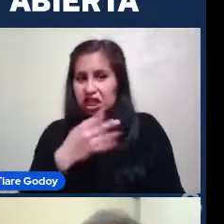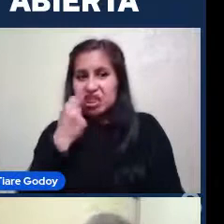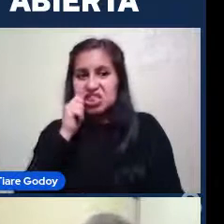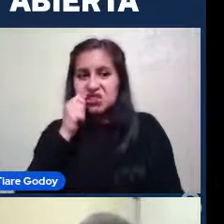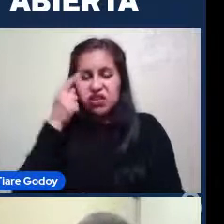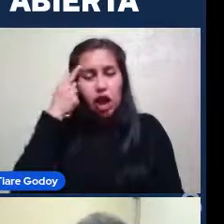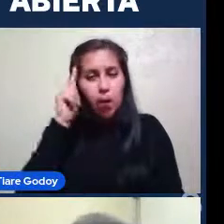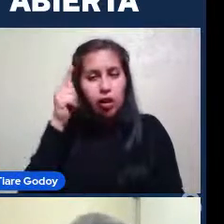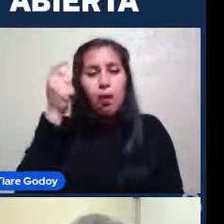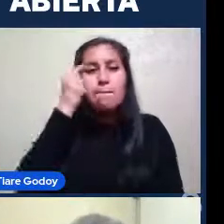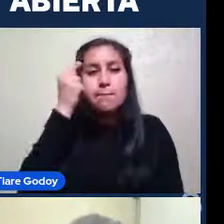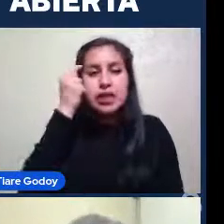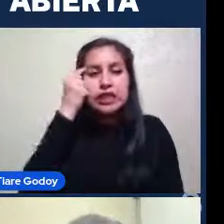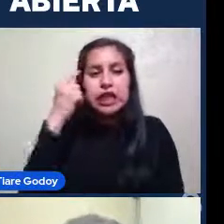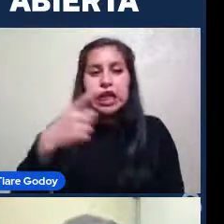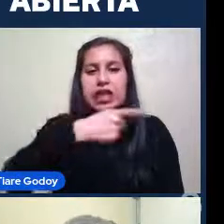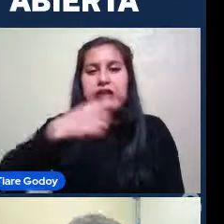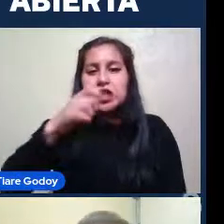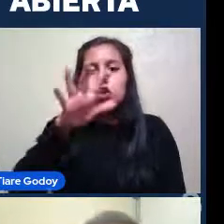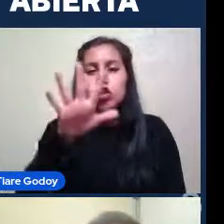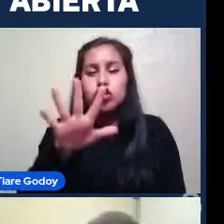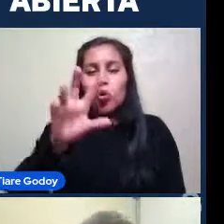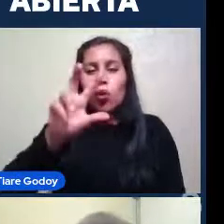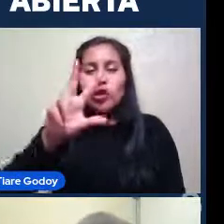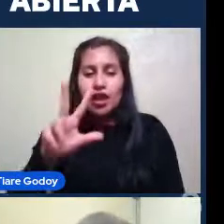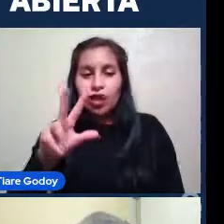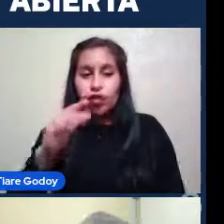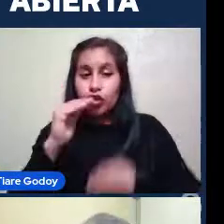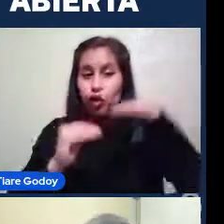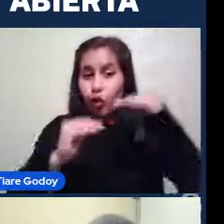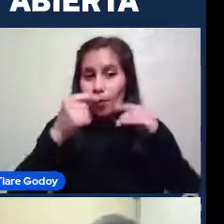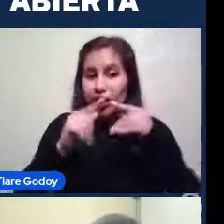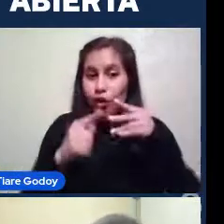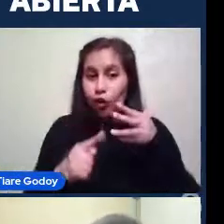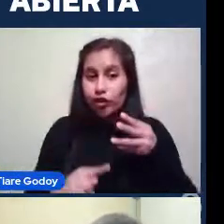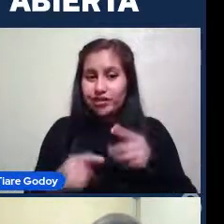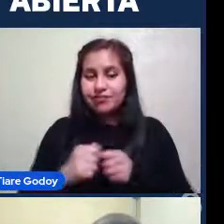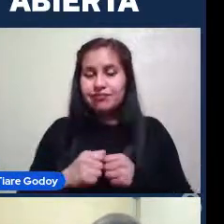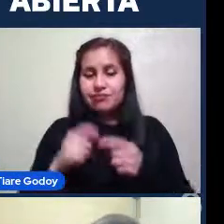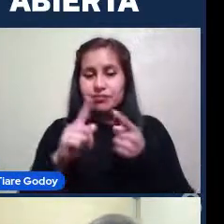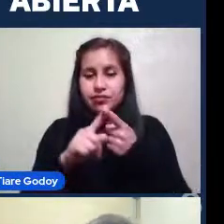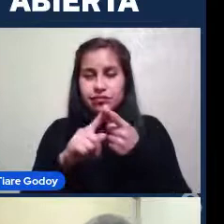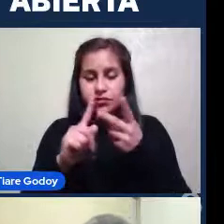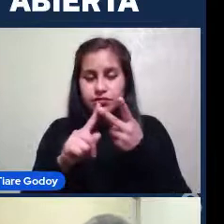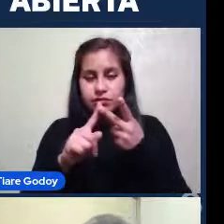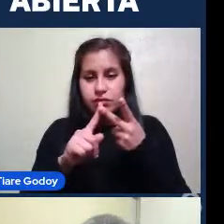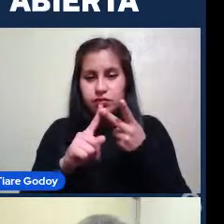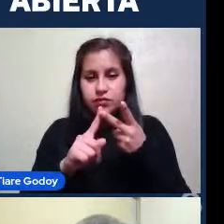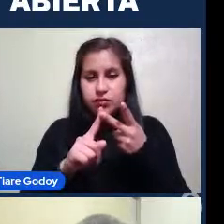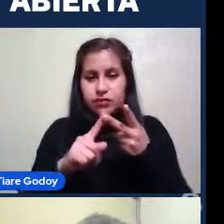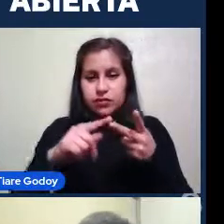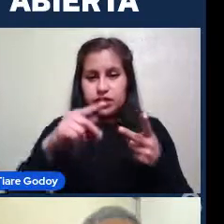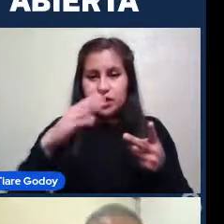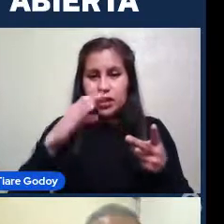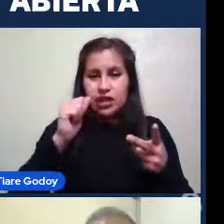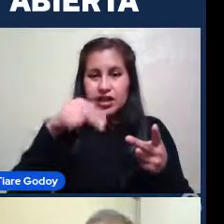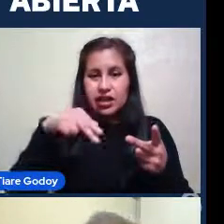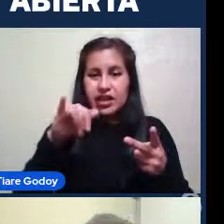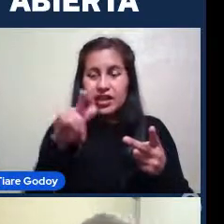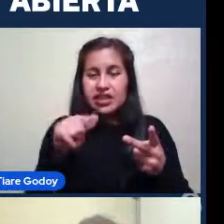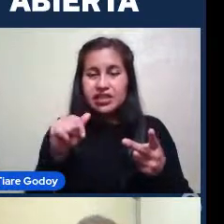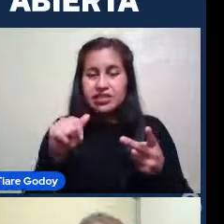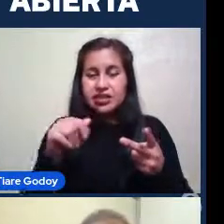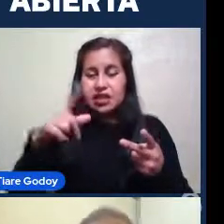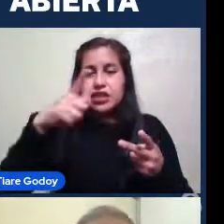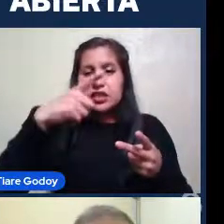ese número De 158 De la más pequeña Para que comparen Con las siguientes Otra galaxia La de Canis Mayor 720 años